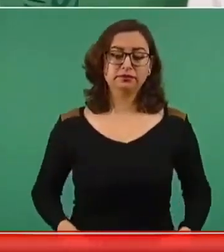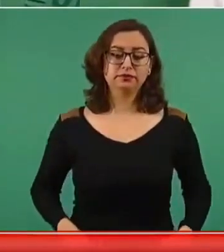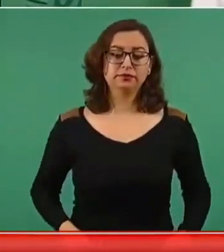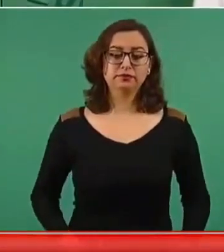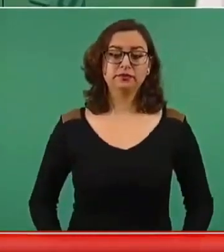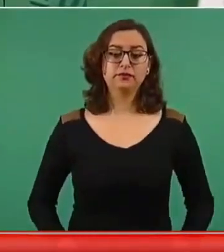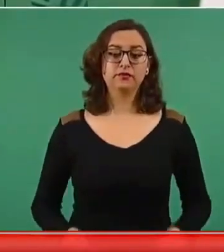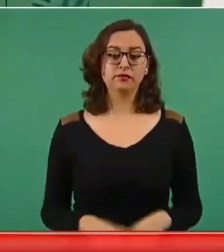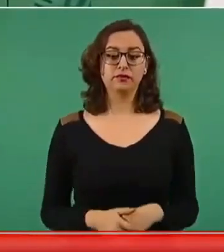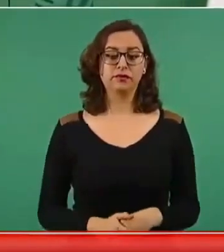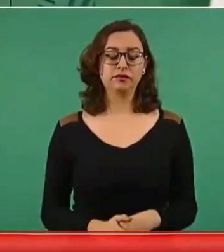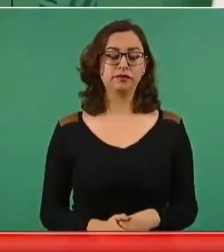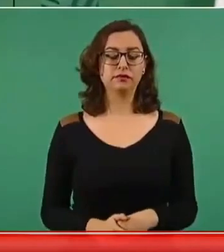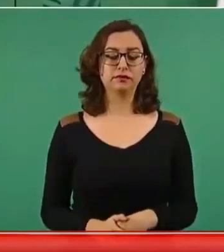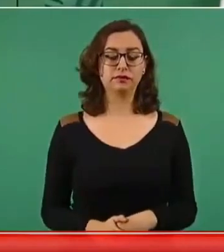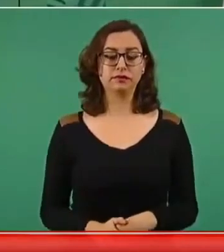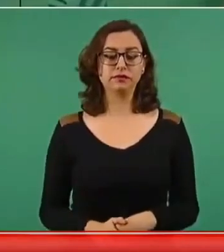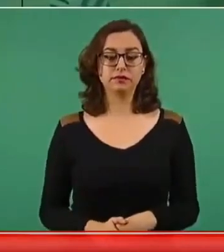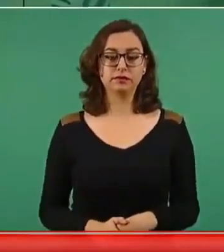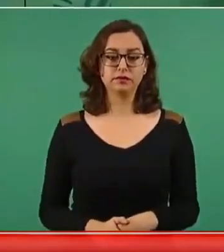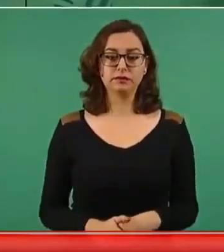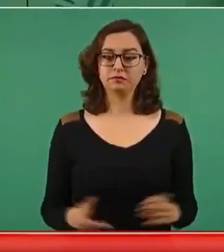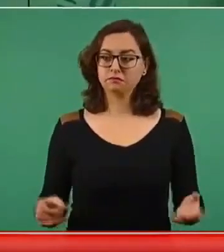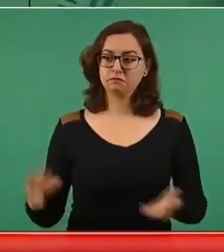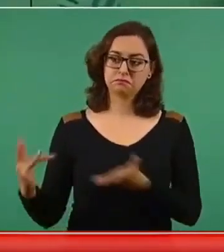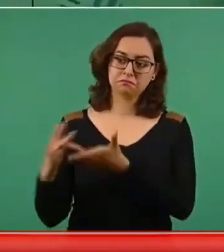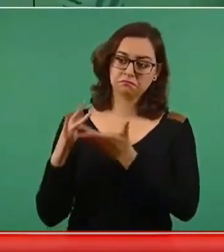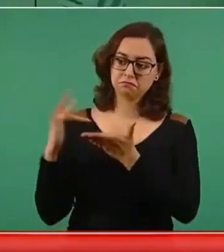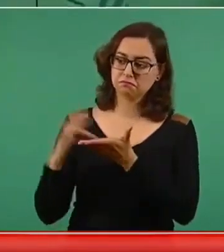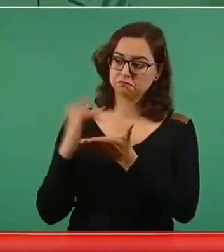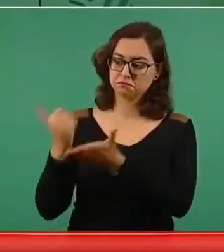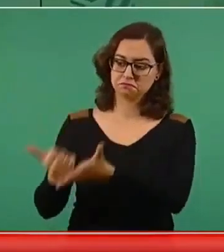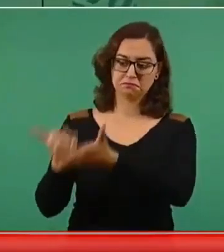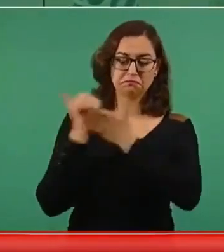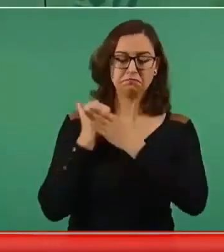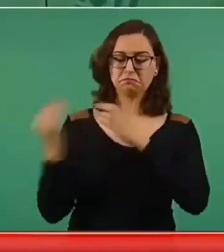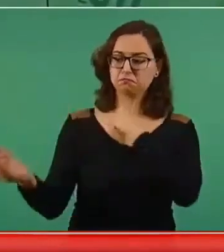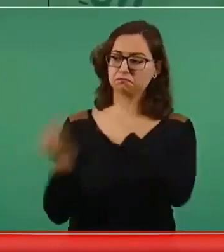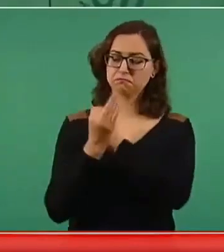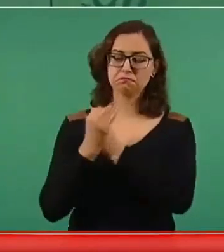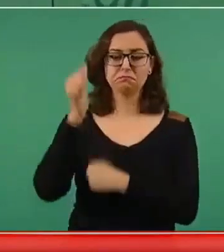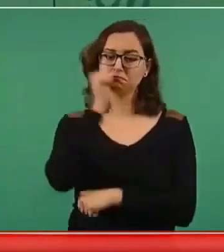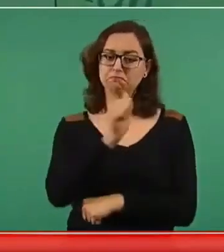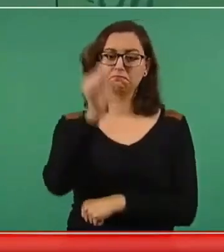me han ayudado, me han apoyado, me han respaldado.